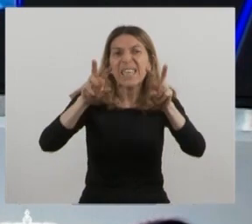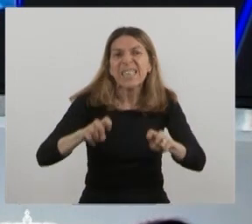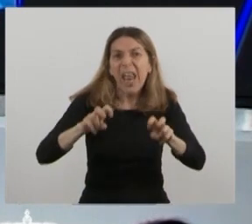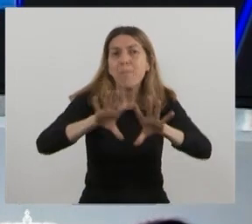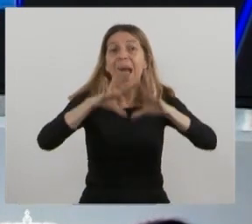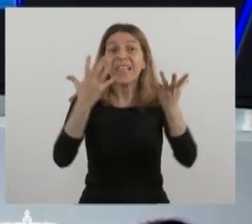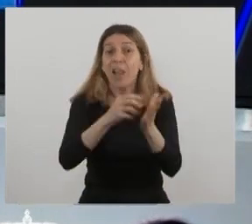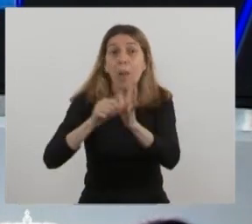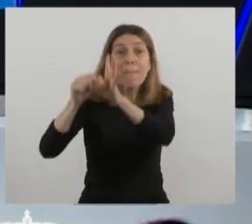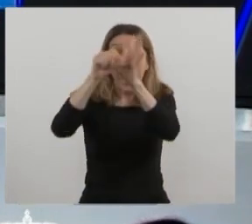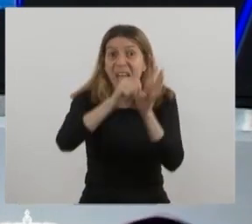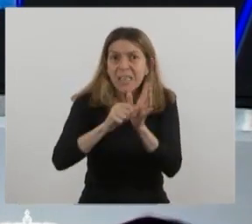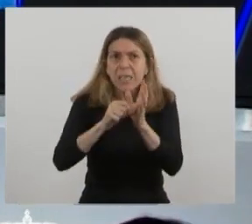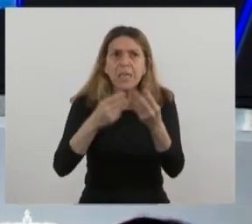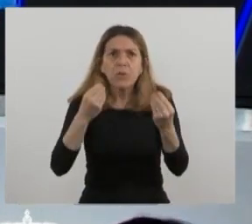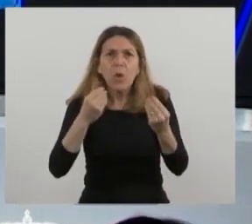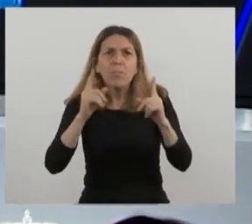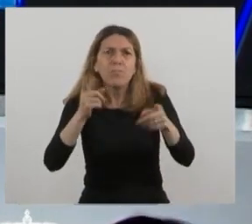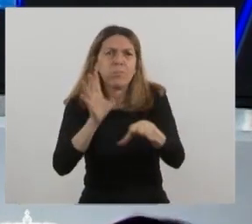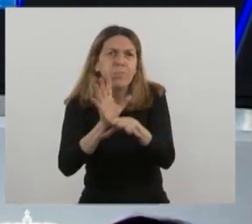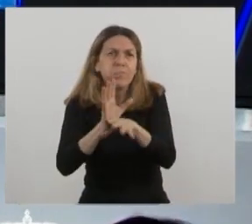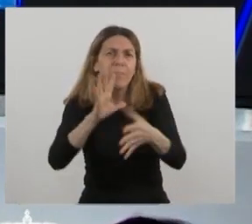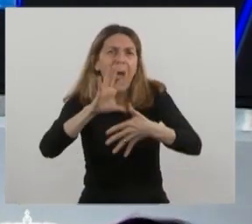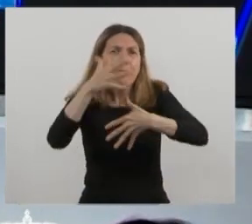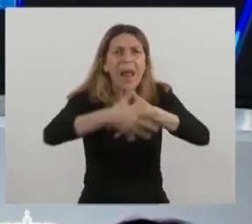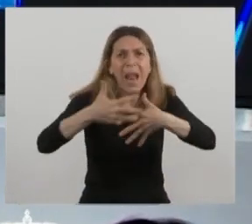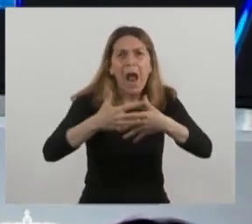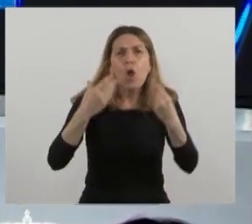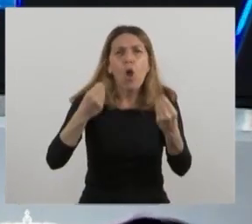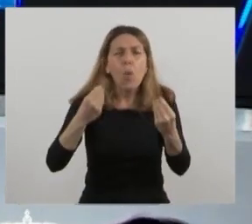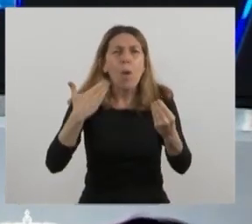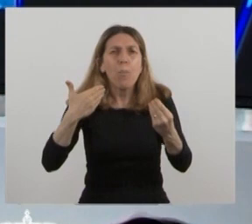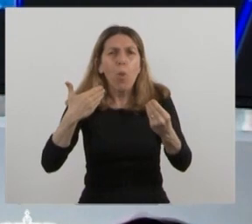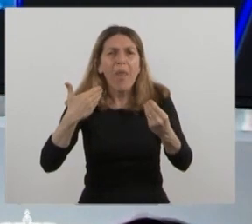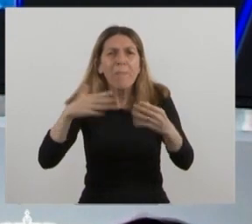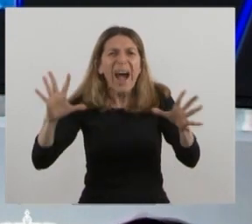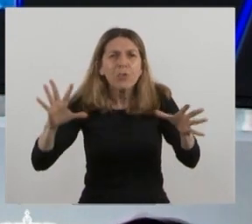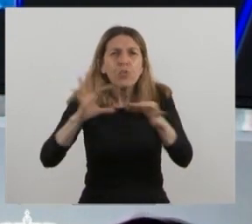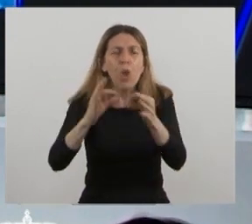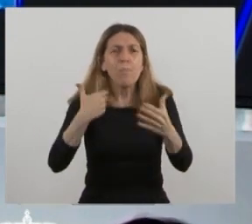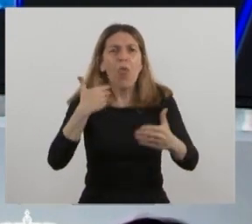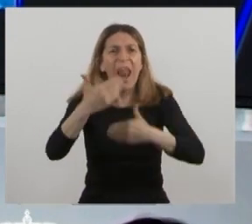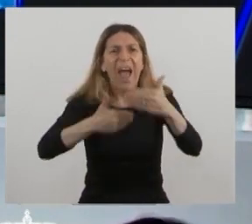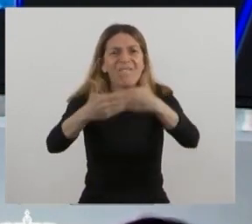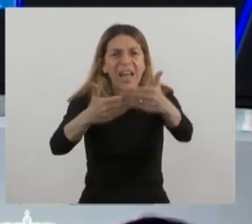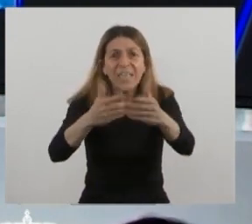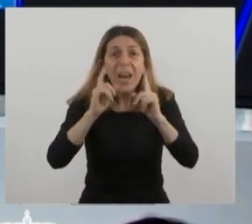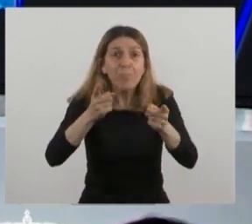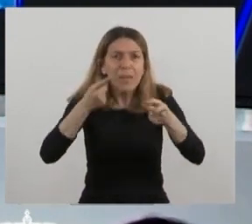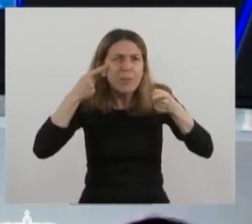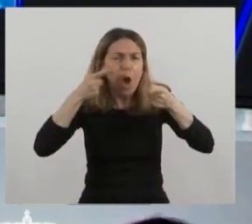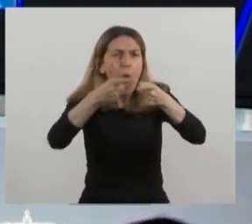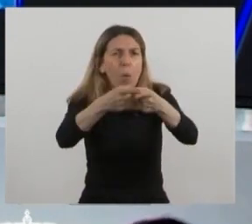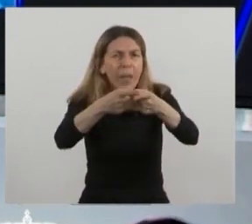internacional y dentro del espacio iberoamericano para poder cerrar esas brechas y para poder avanzar en una dirección